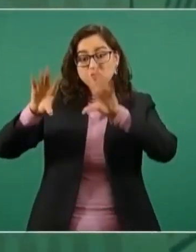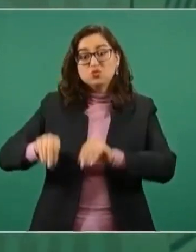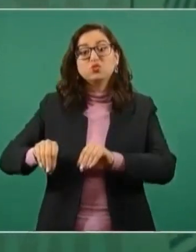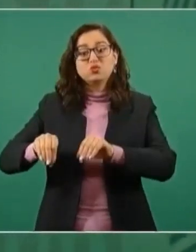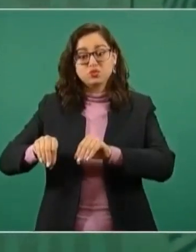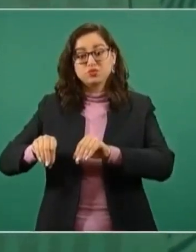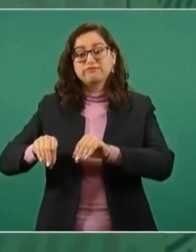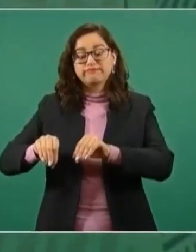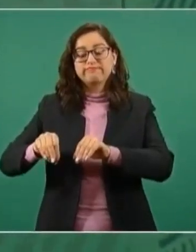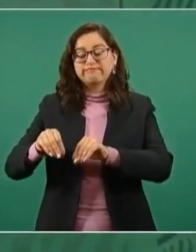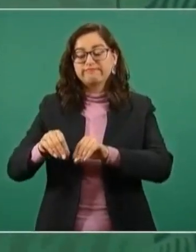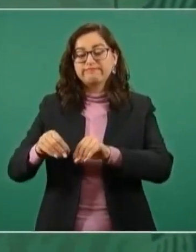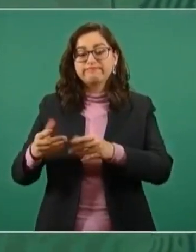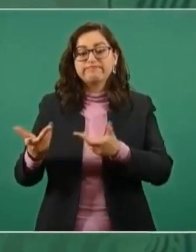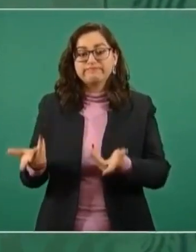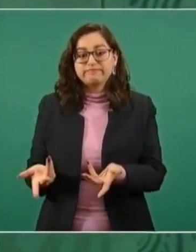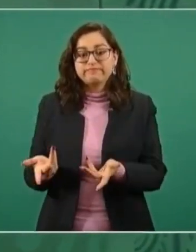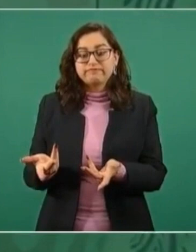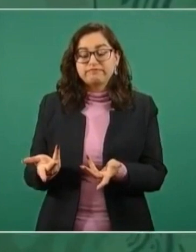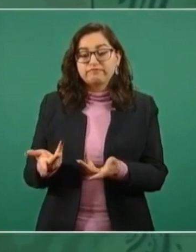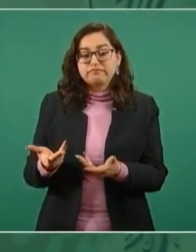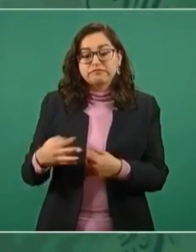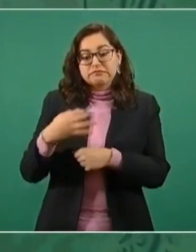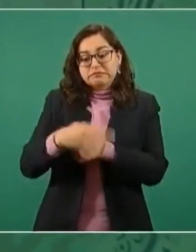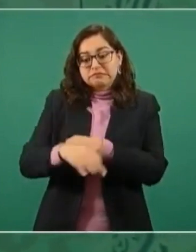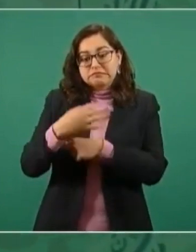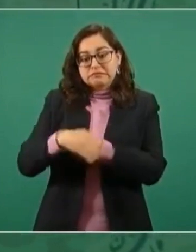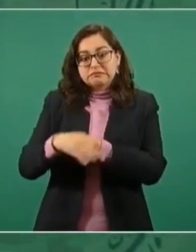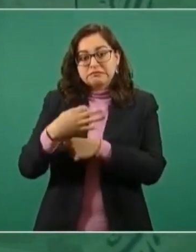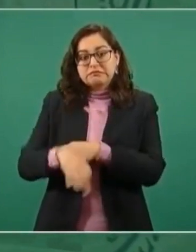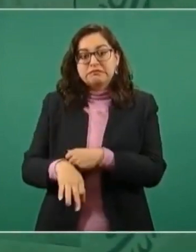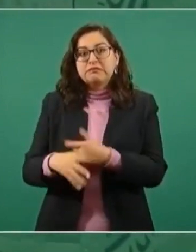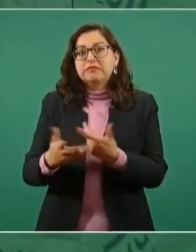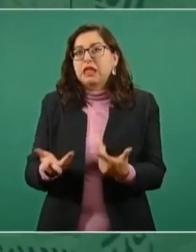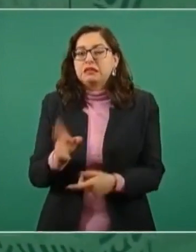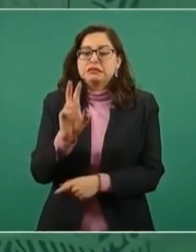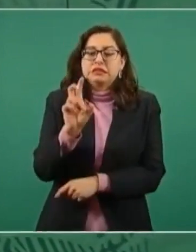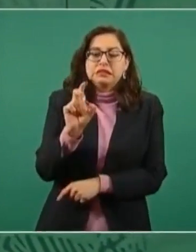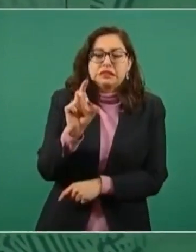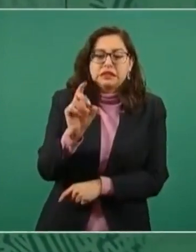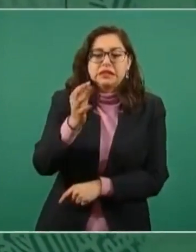temporales de 30 minutos.